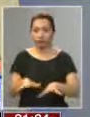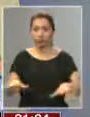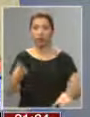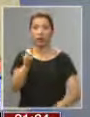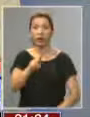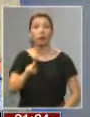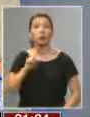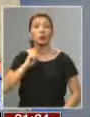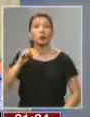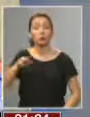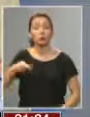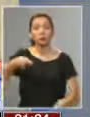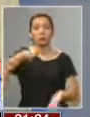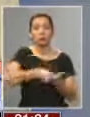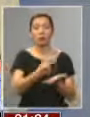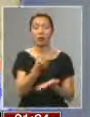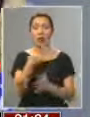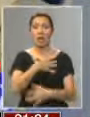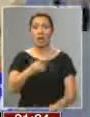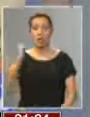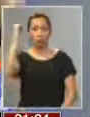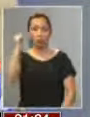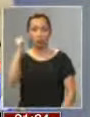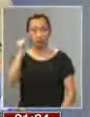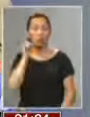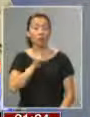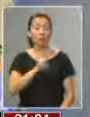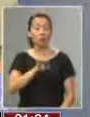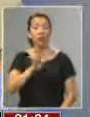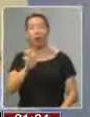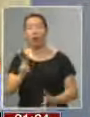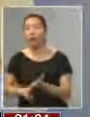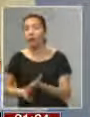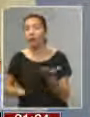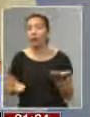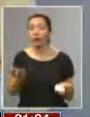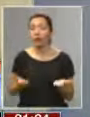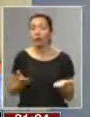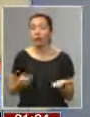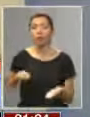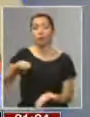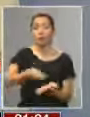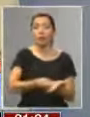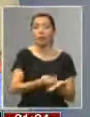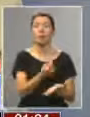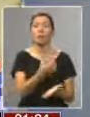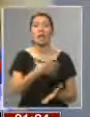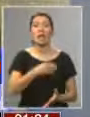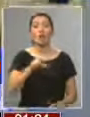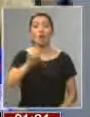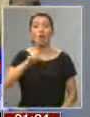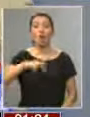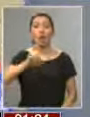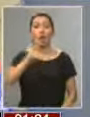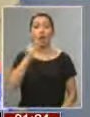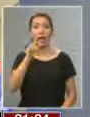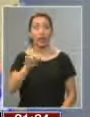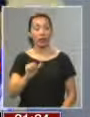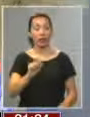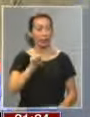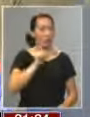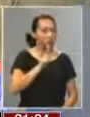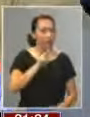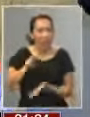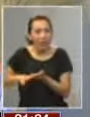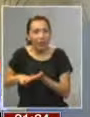Soquimich le pasó plata a los hijos de Piñera. ¿Es mentira o es verdad? ¿Le pasó dinero a los hijos de Longueira? ¿Es mentira o es verdad?